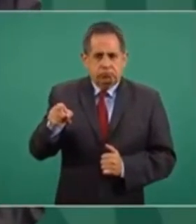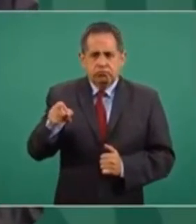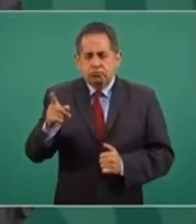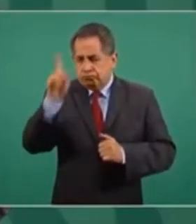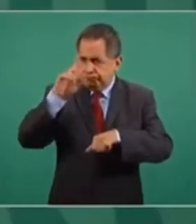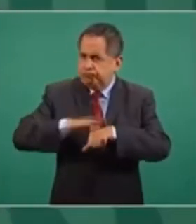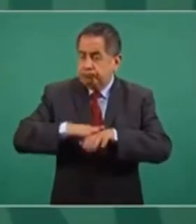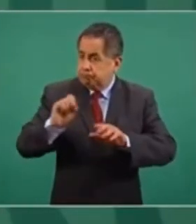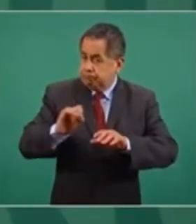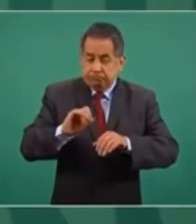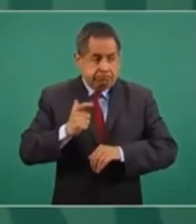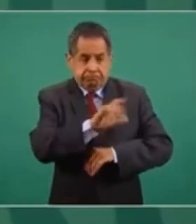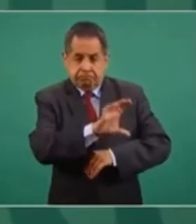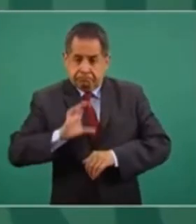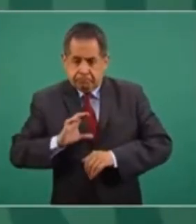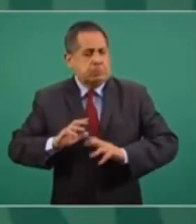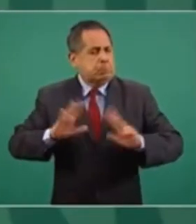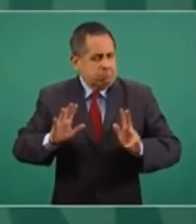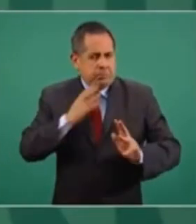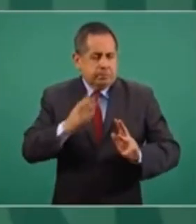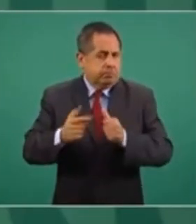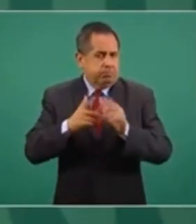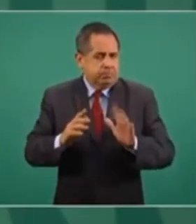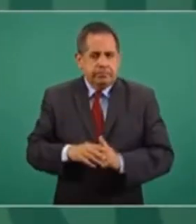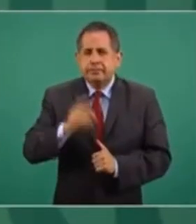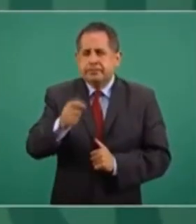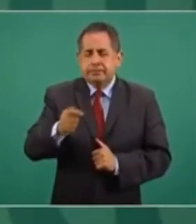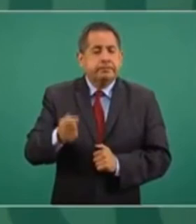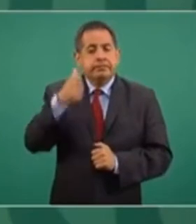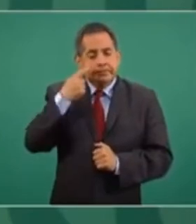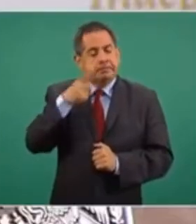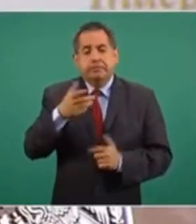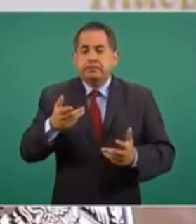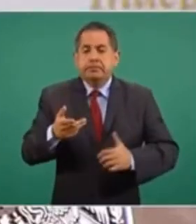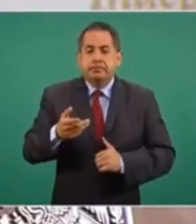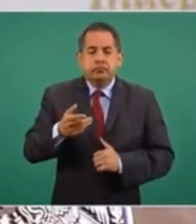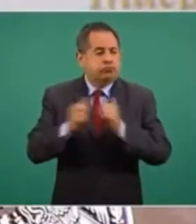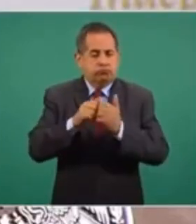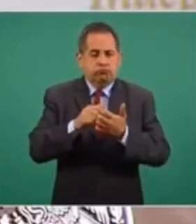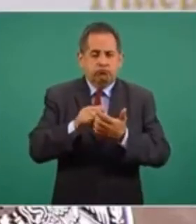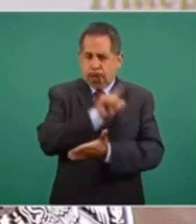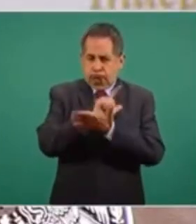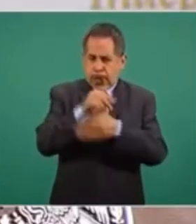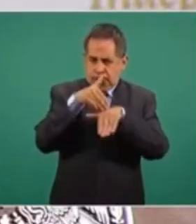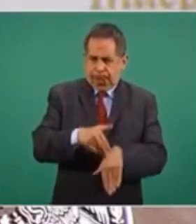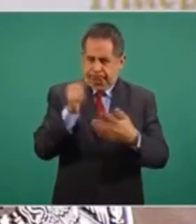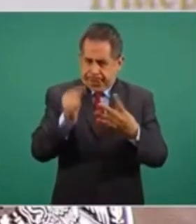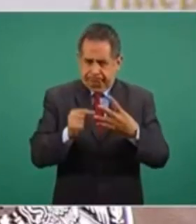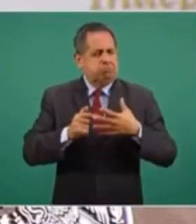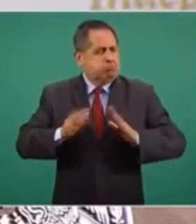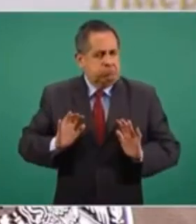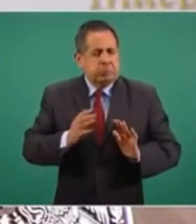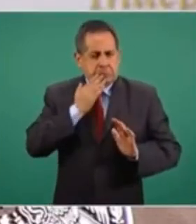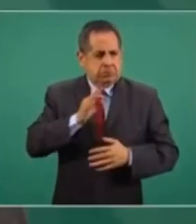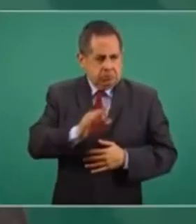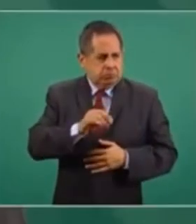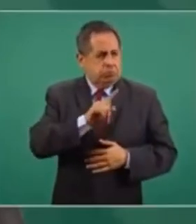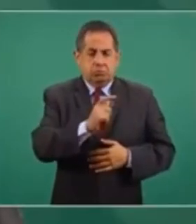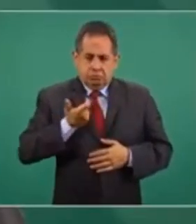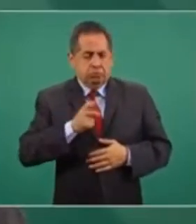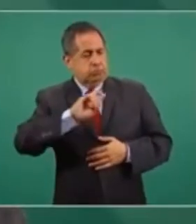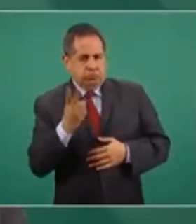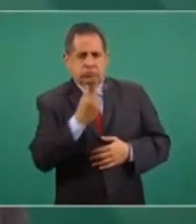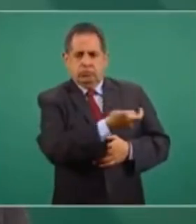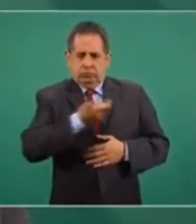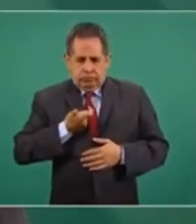lo recomendara al gobierno, es decir, que fuese legal que se aceptara la reparación del daño,